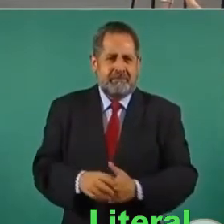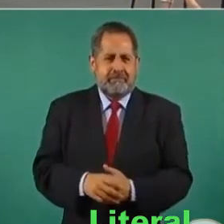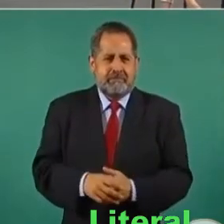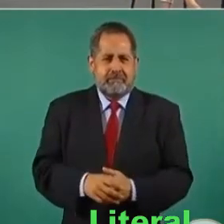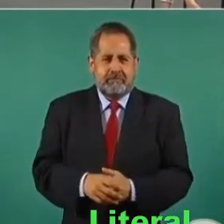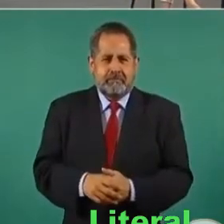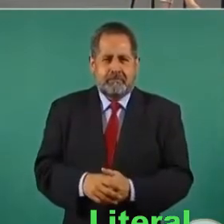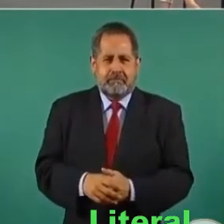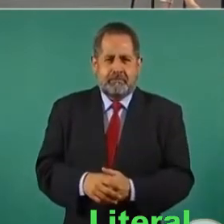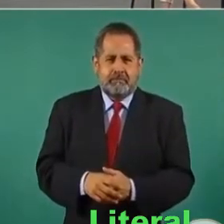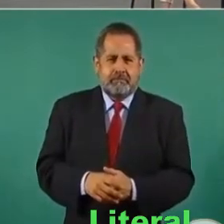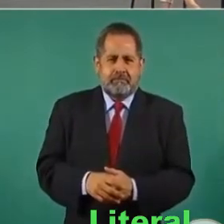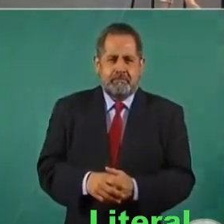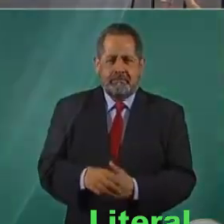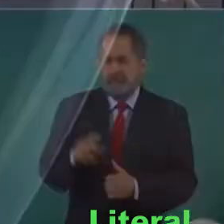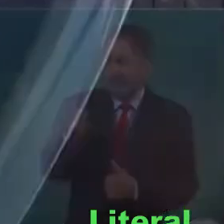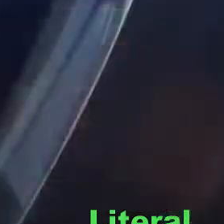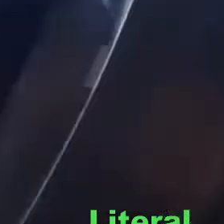30%.